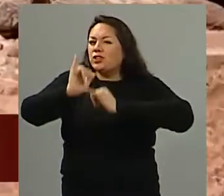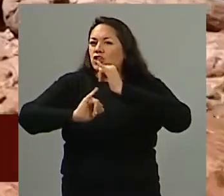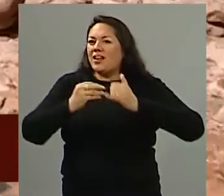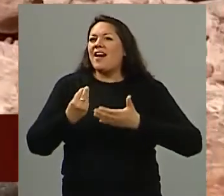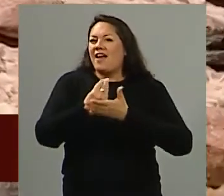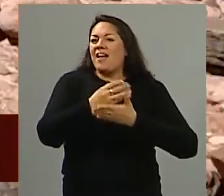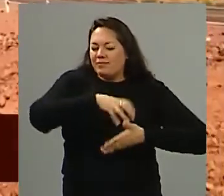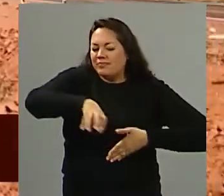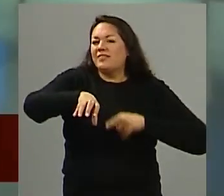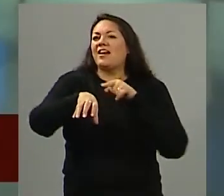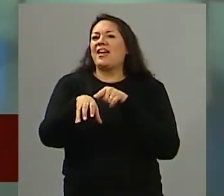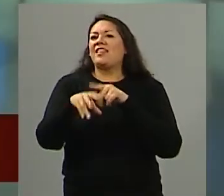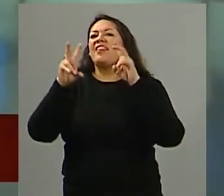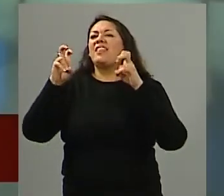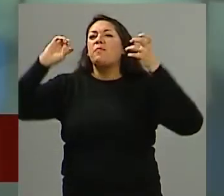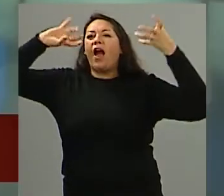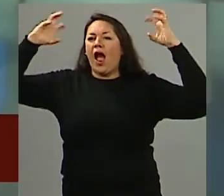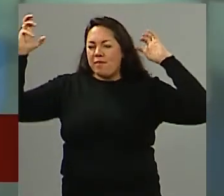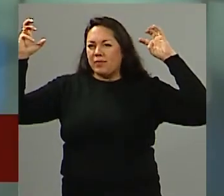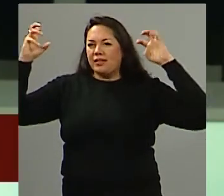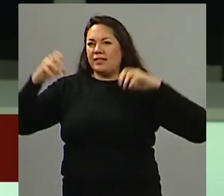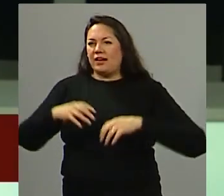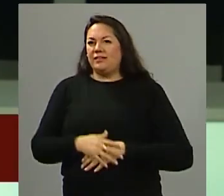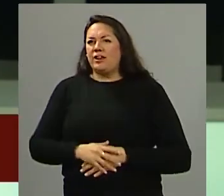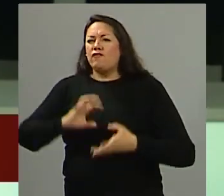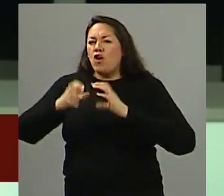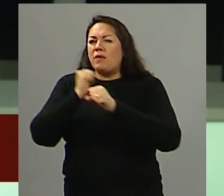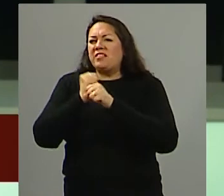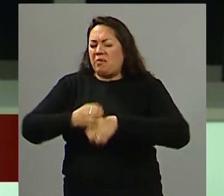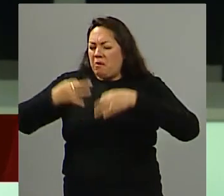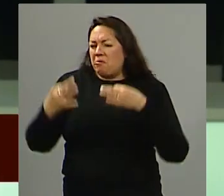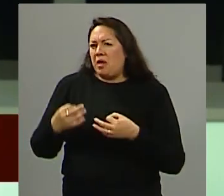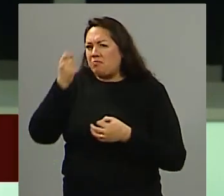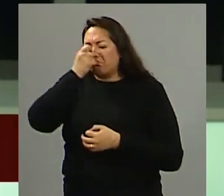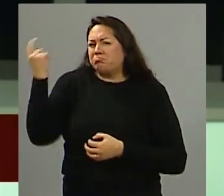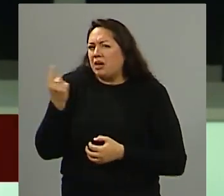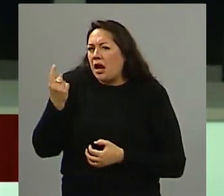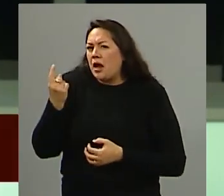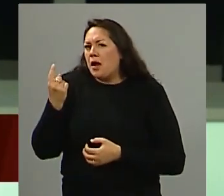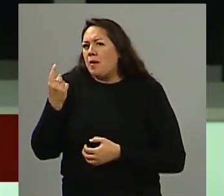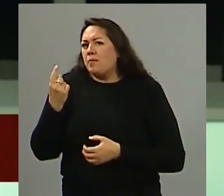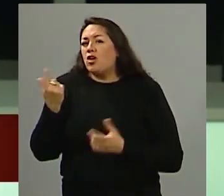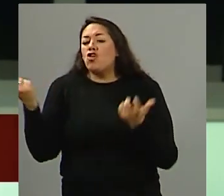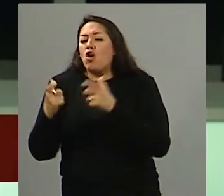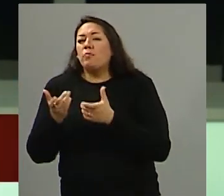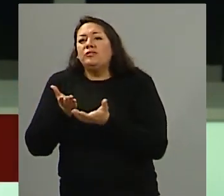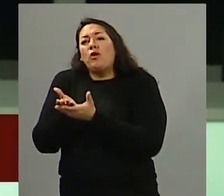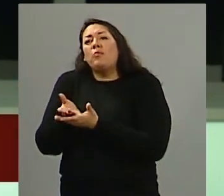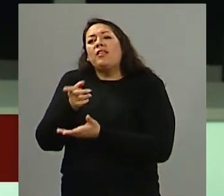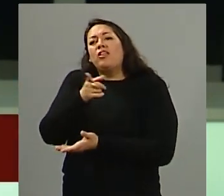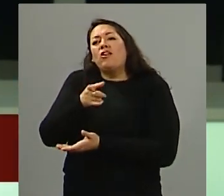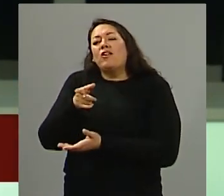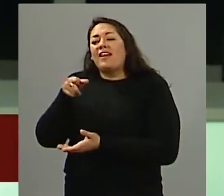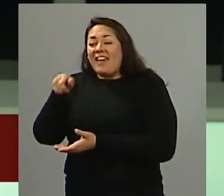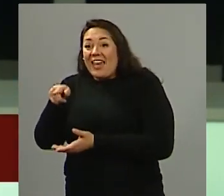fiscalía respecto a los temas ambientales que funciona muy bien y muy rápida entonces pidió a la comisión de que la acompañaran para que